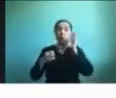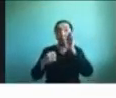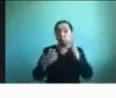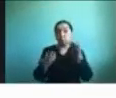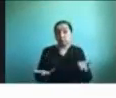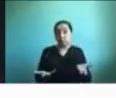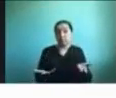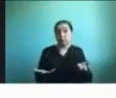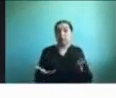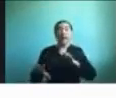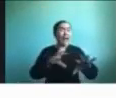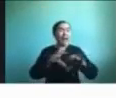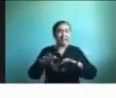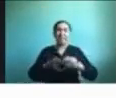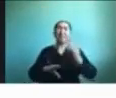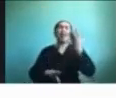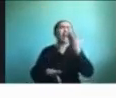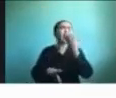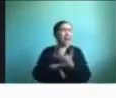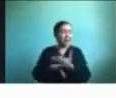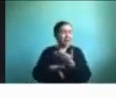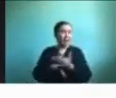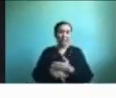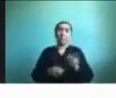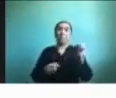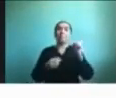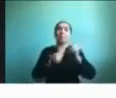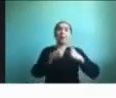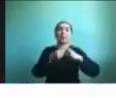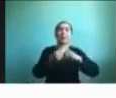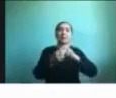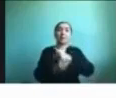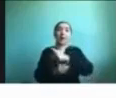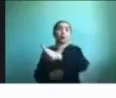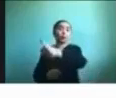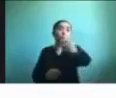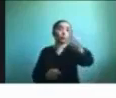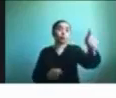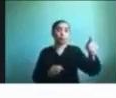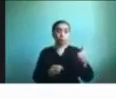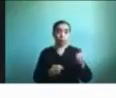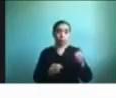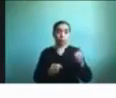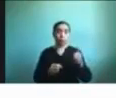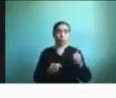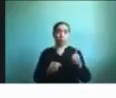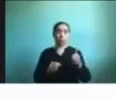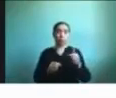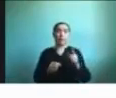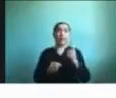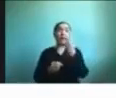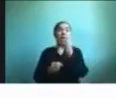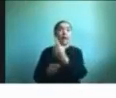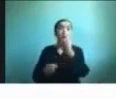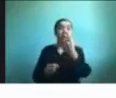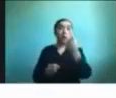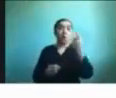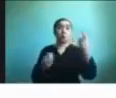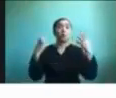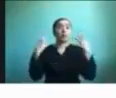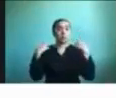podemos ir participando y de cada actividad puede ser responsable algún miembro de la familia